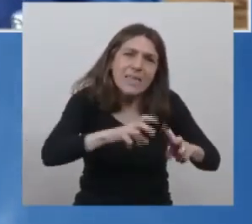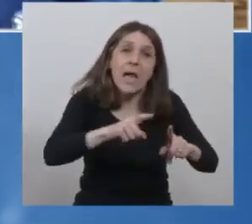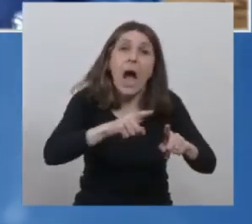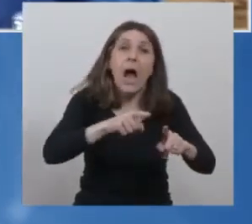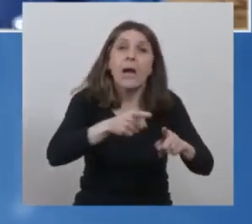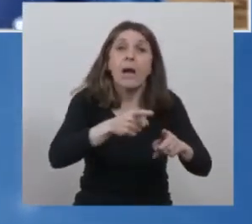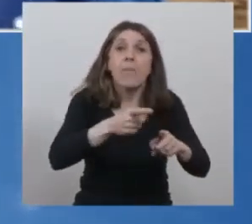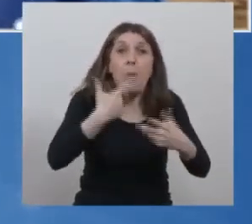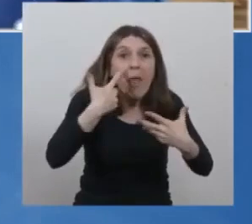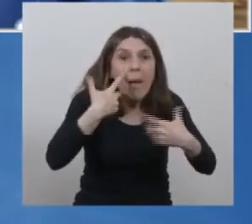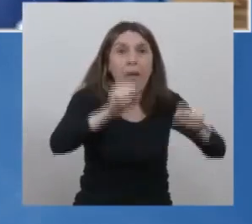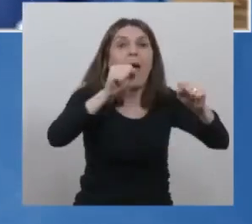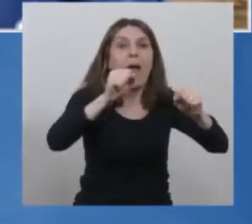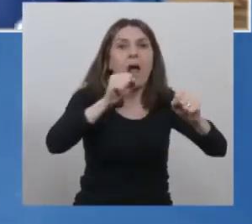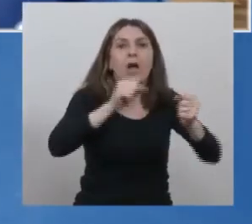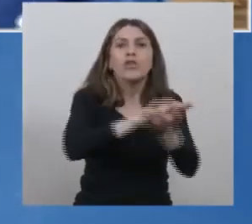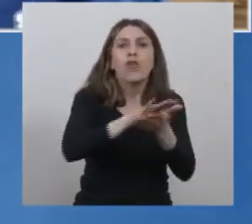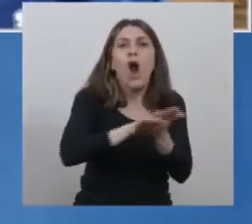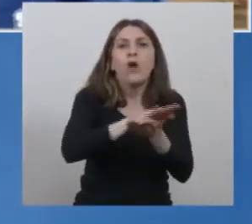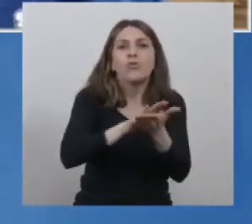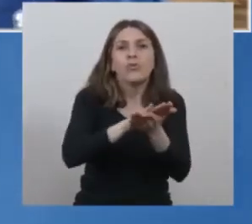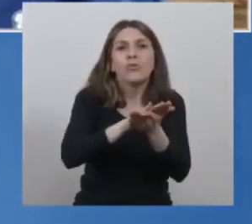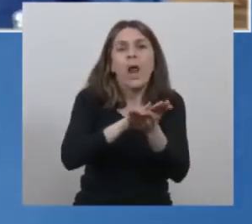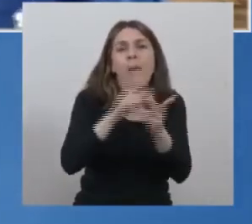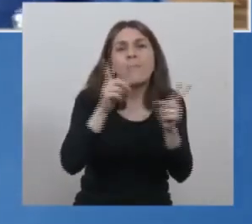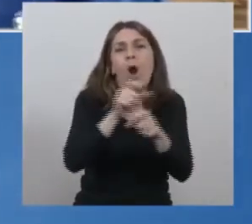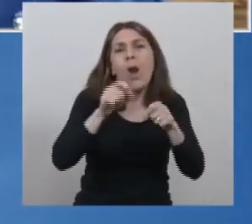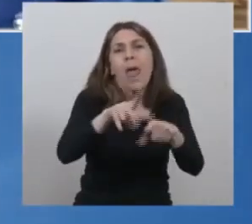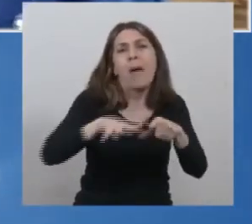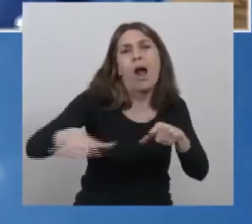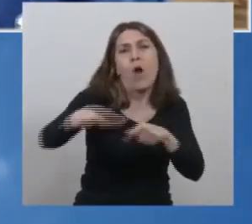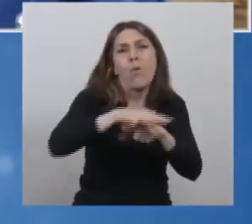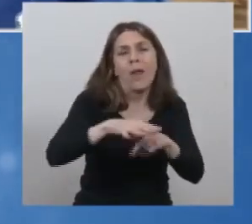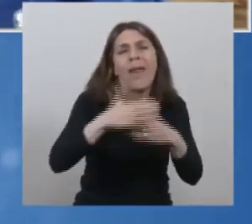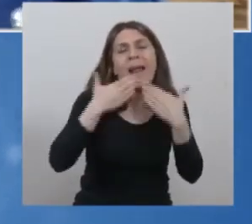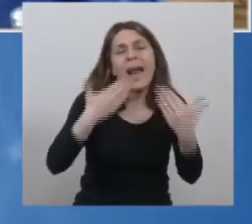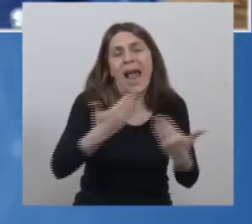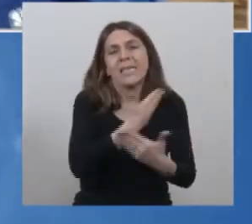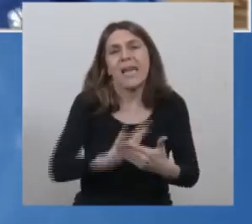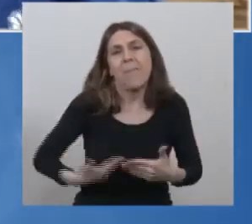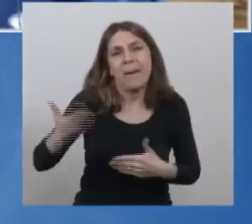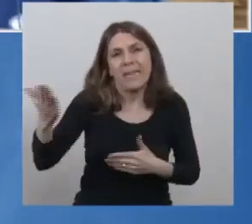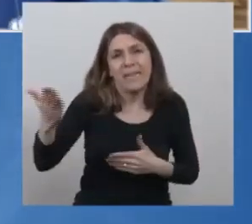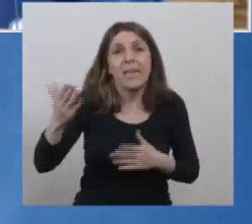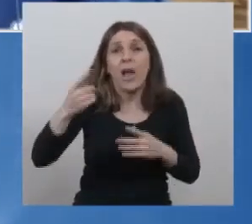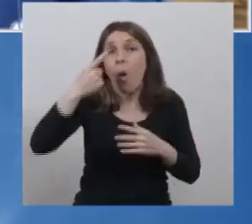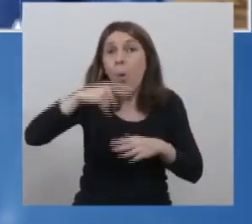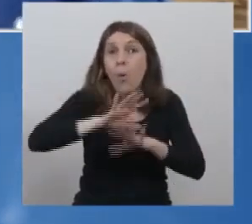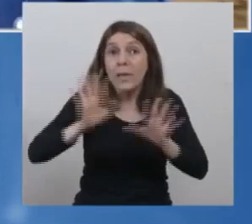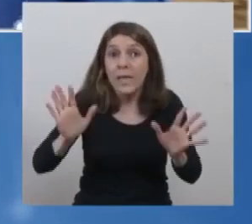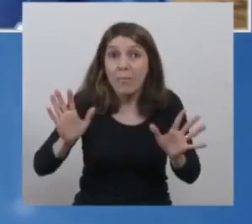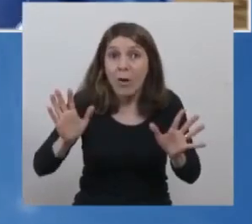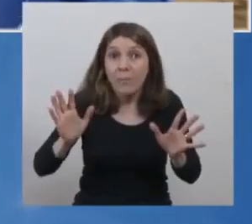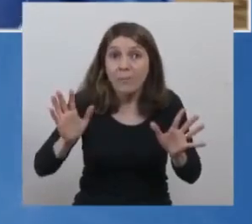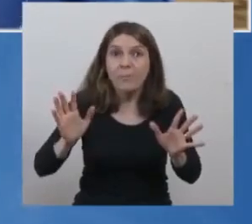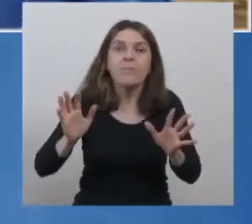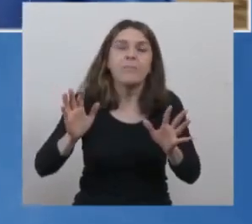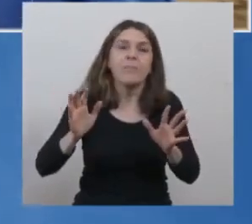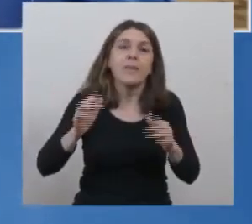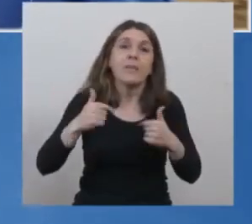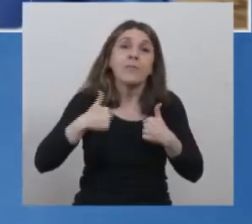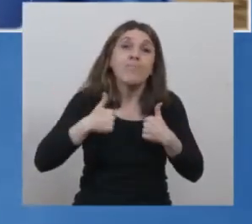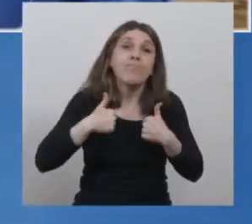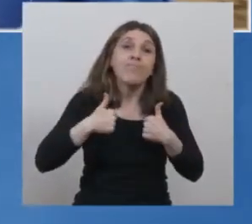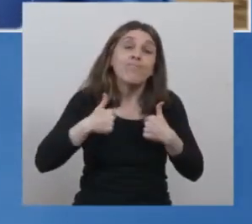solucionen los problemas concretos de nuestras comunidades. Así que gracias, señor Presidente. Y por último, espero el